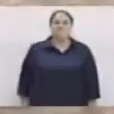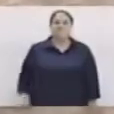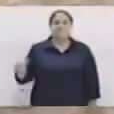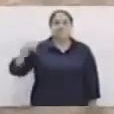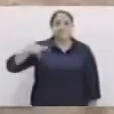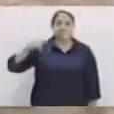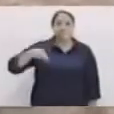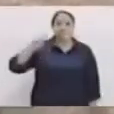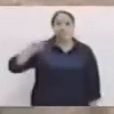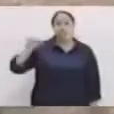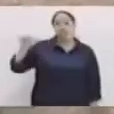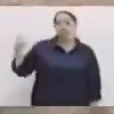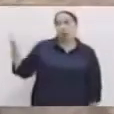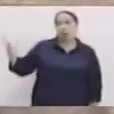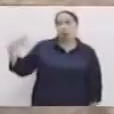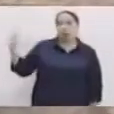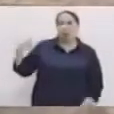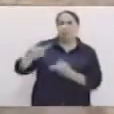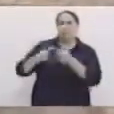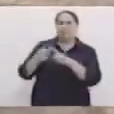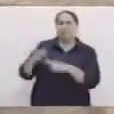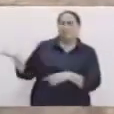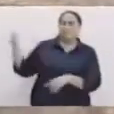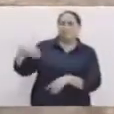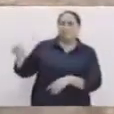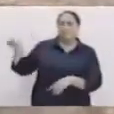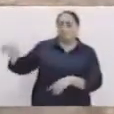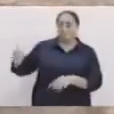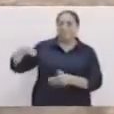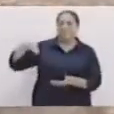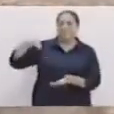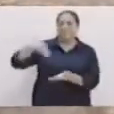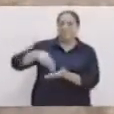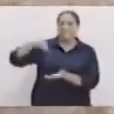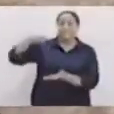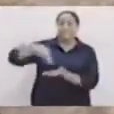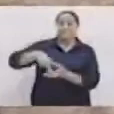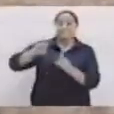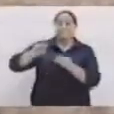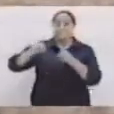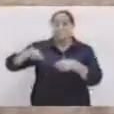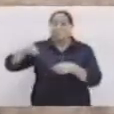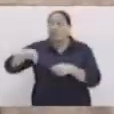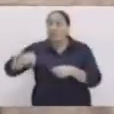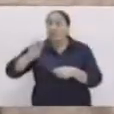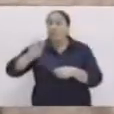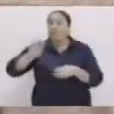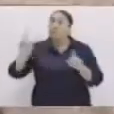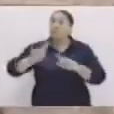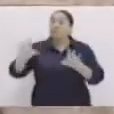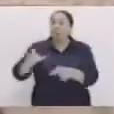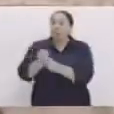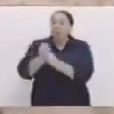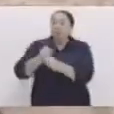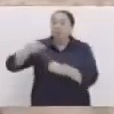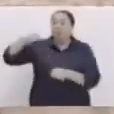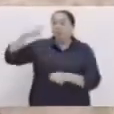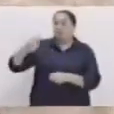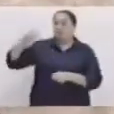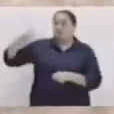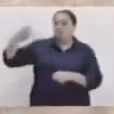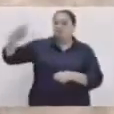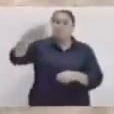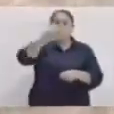Ahora va a ser el turno de mi otro compañero. Y cuando salte, no puede machucar el... Cinco, seis, siete, ocho,